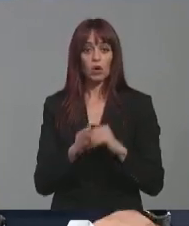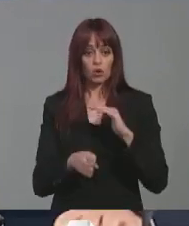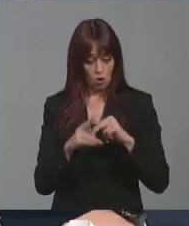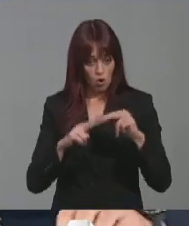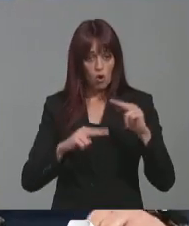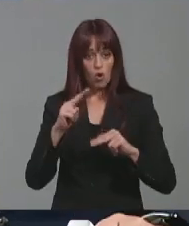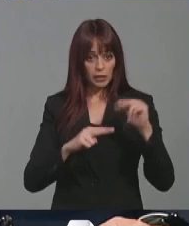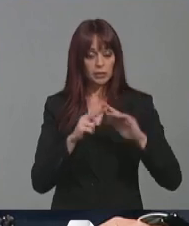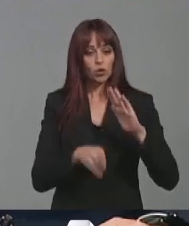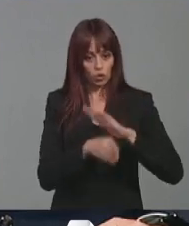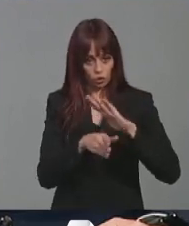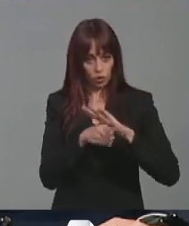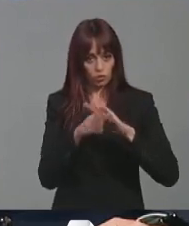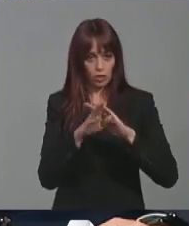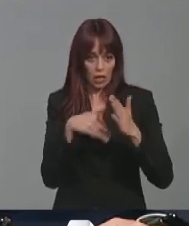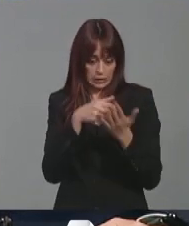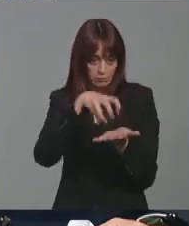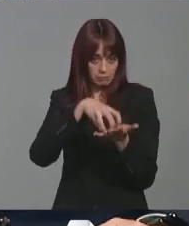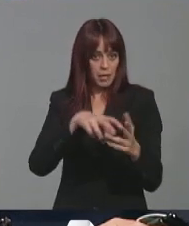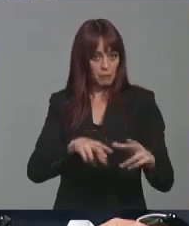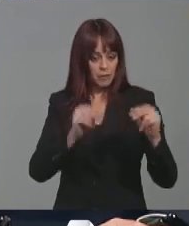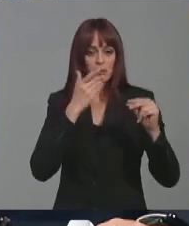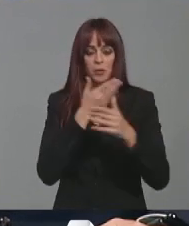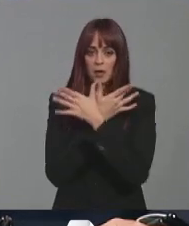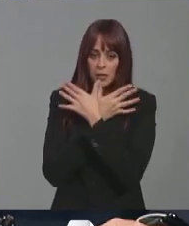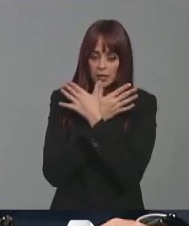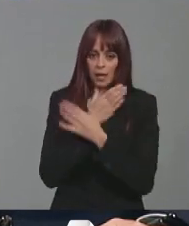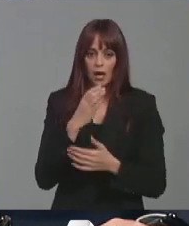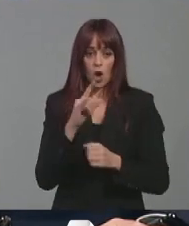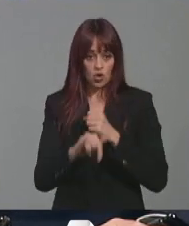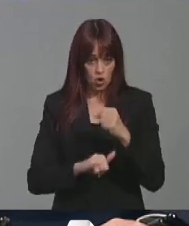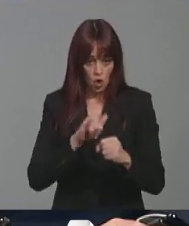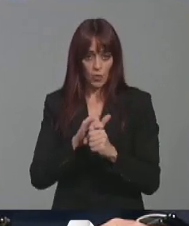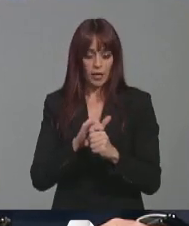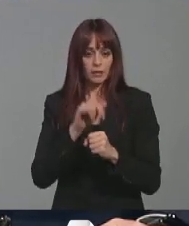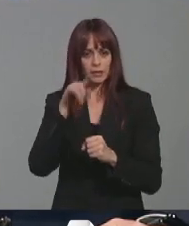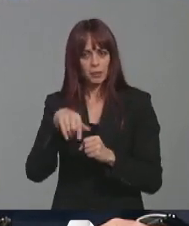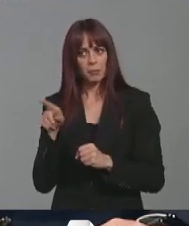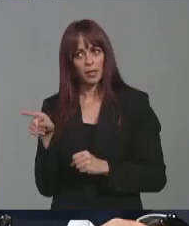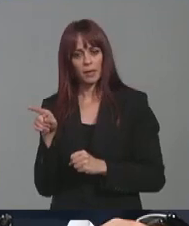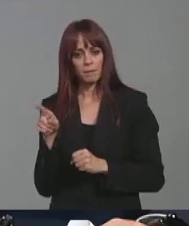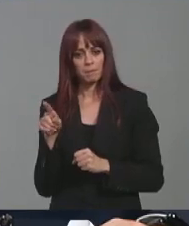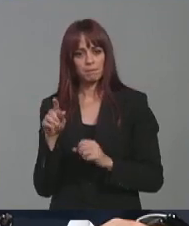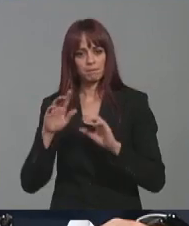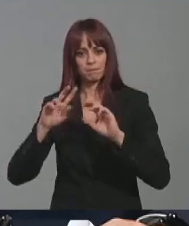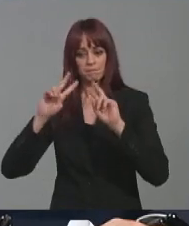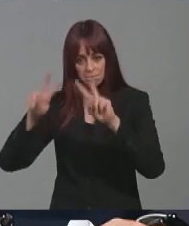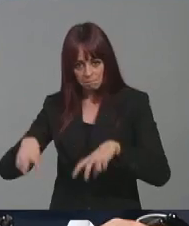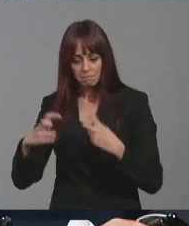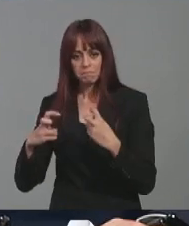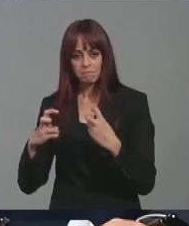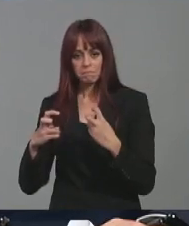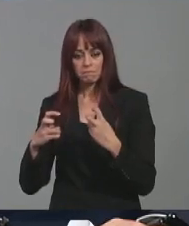obras y finalización de algunos centros de salud, pues Amanilla, Corvera y la puesta en marcha también de la rehabilitación, la ampliación,